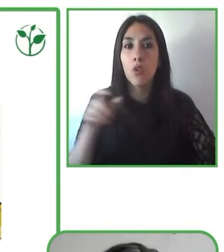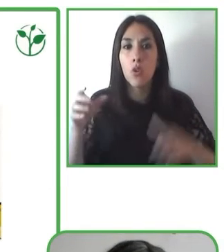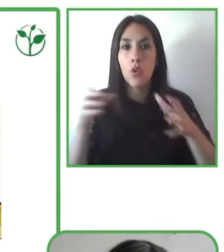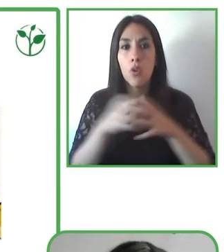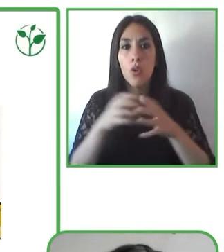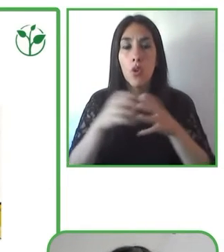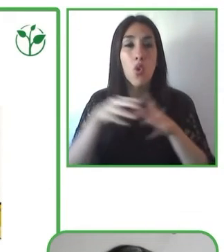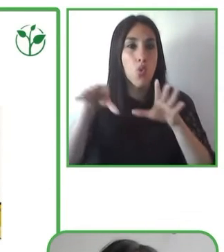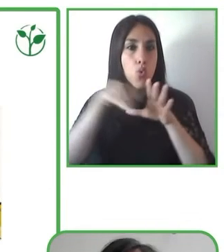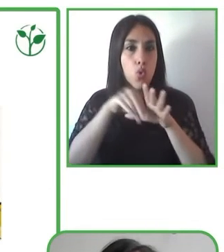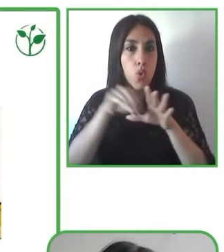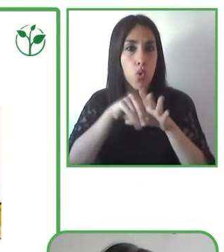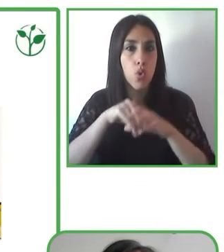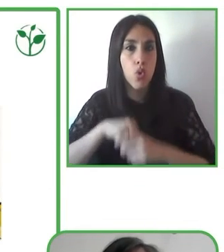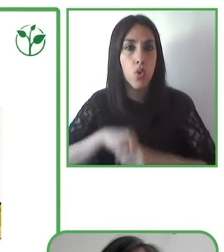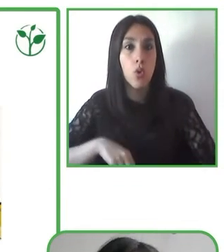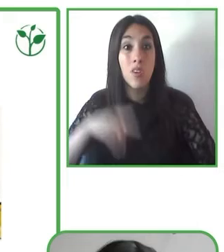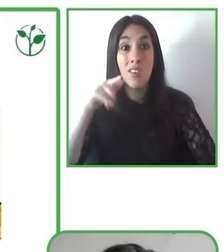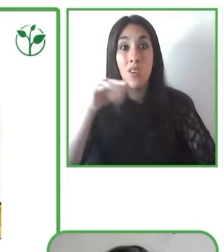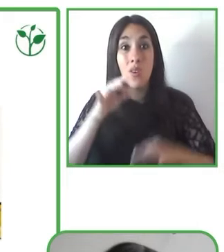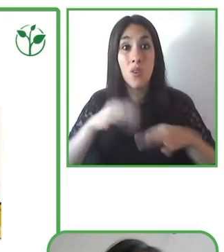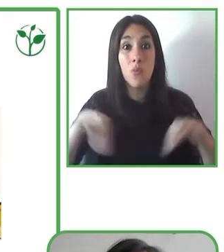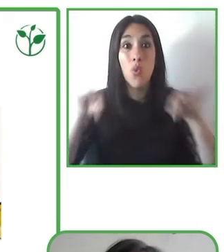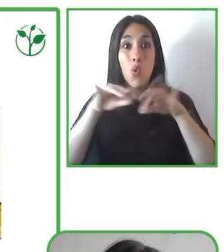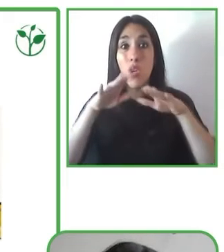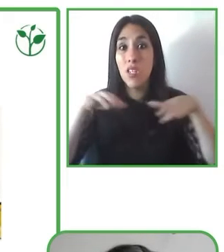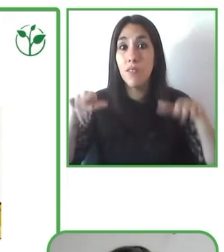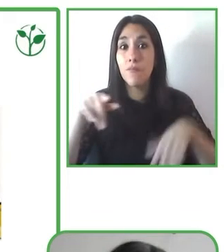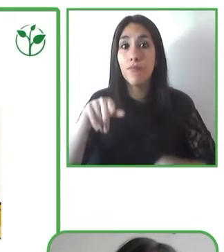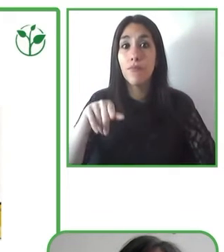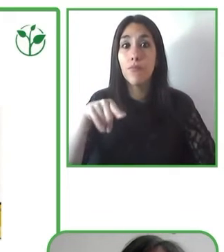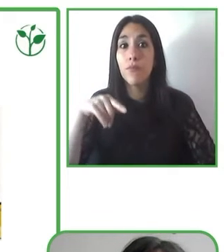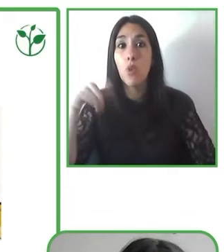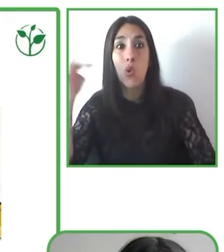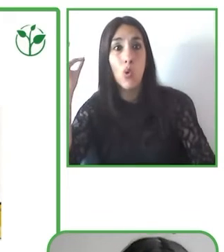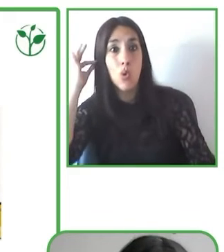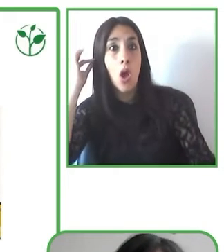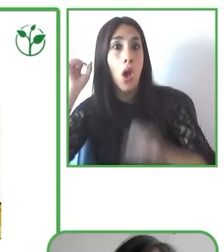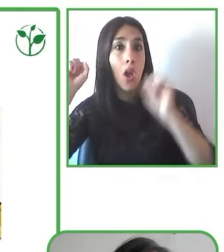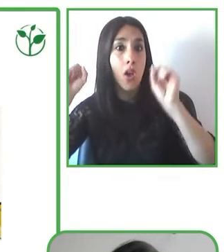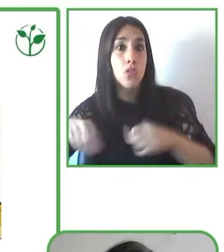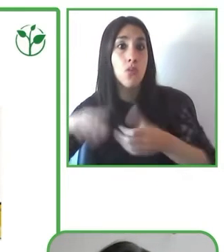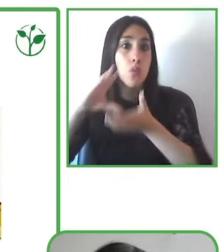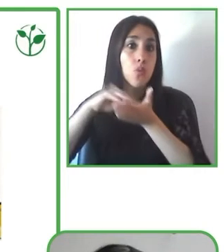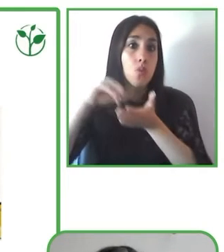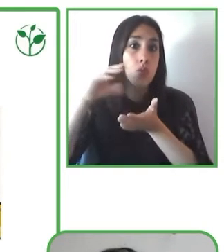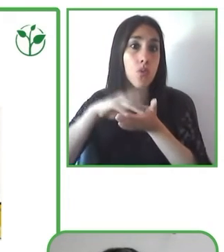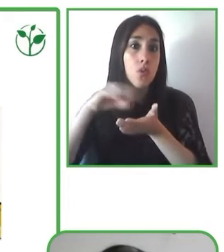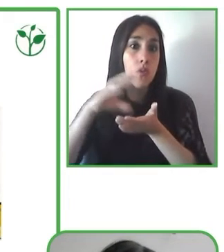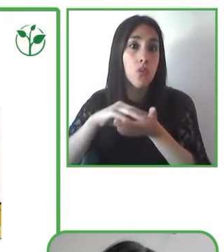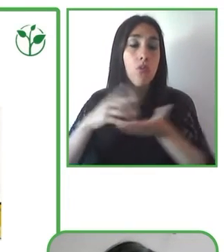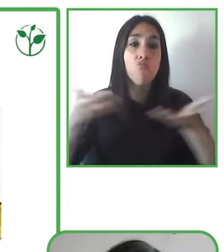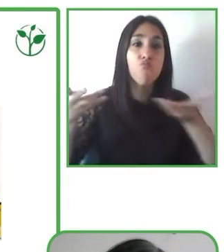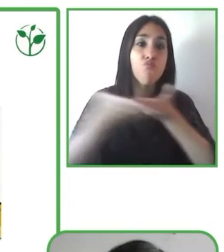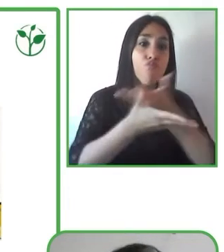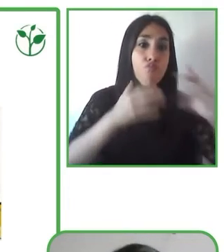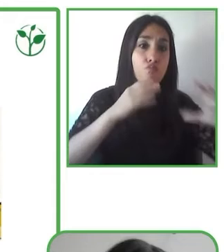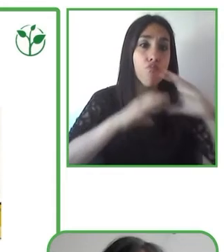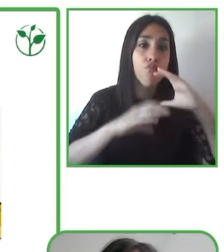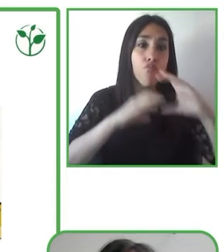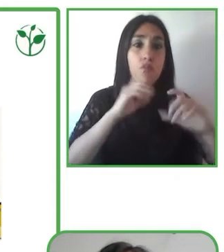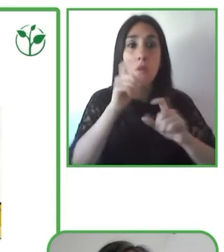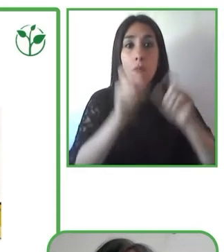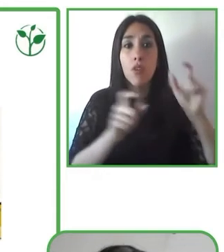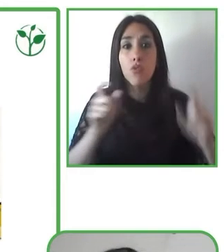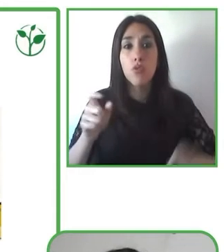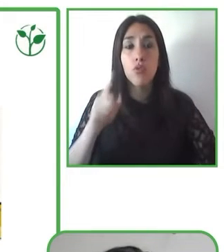sordas, que son oyentes, puedan aprender, convivir e interagir con las personas sordas sin necesidad